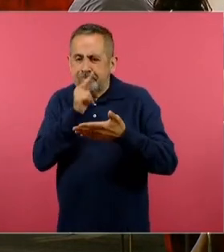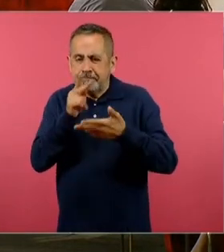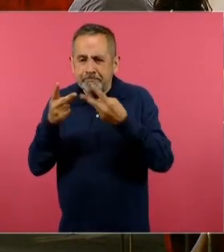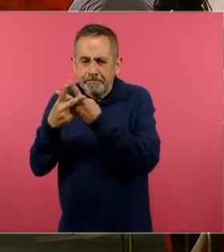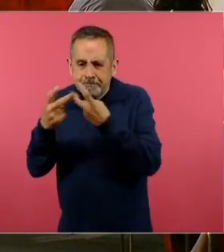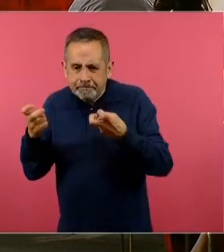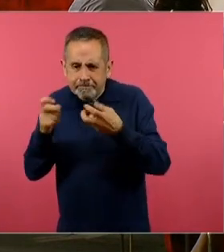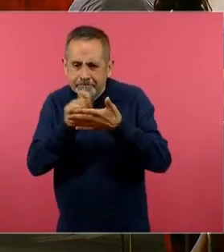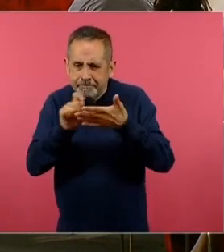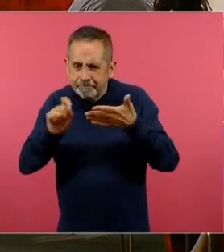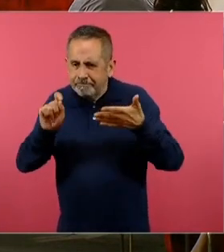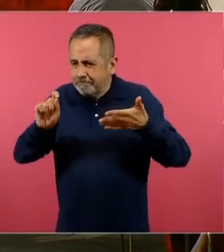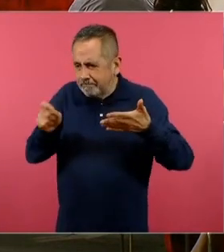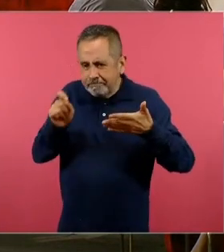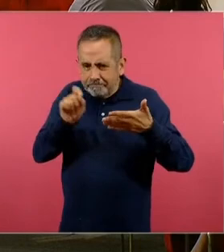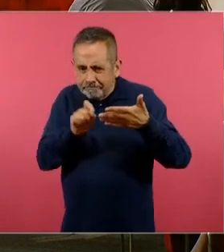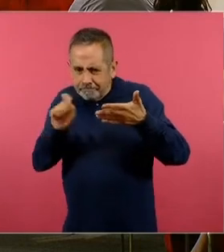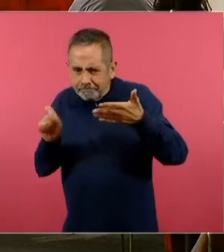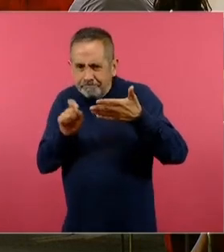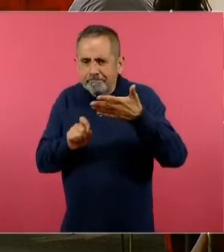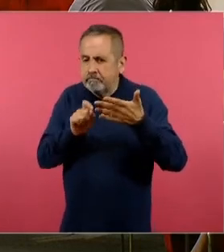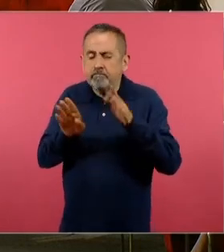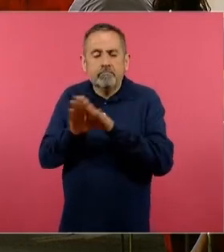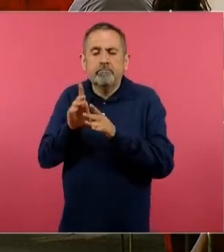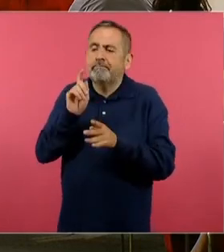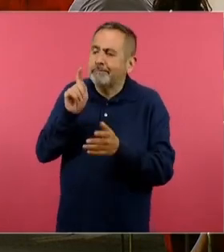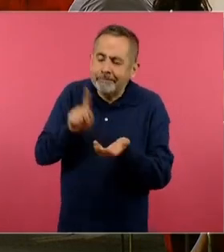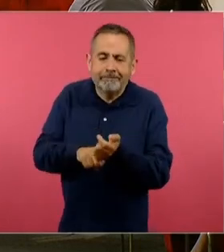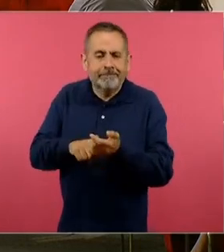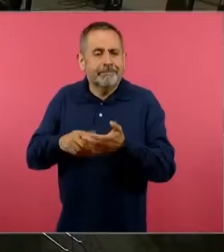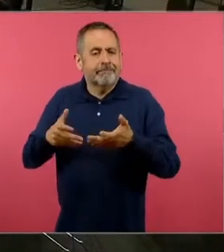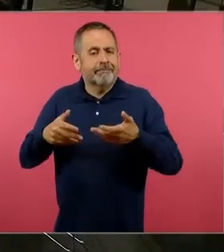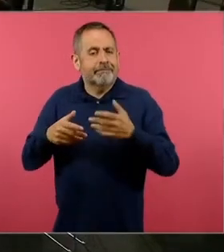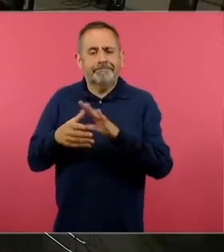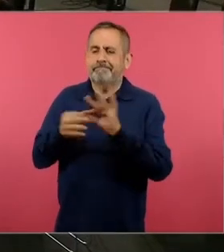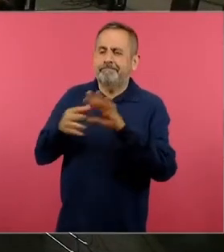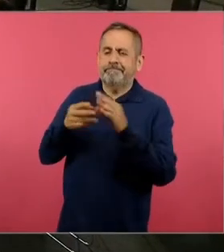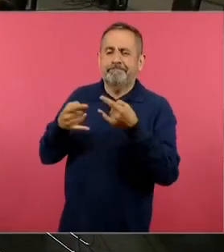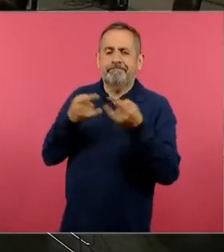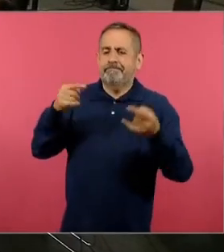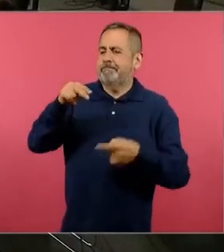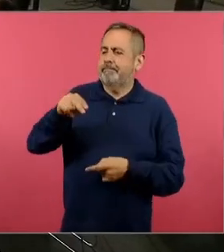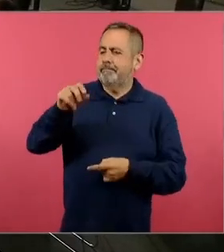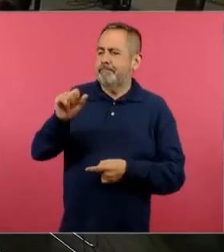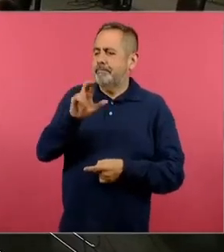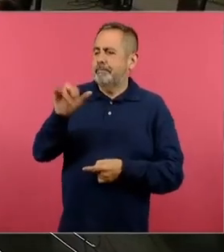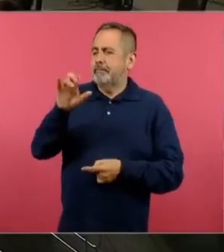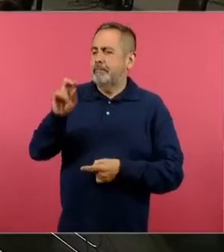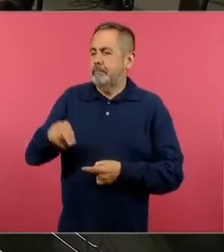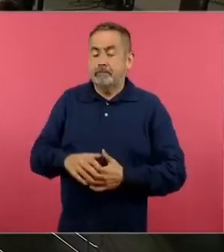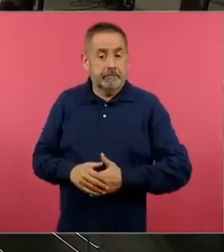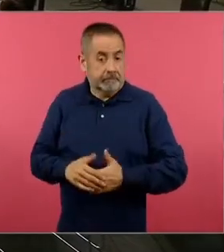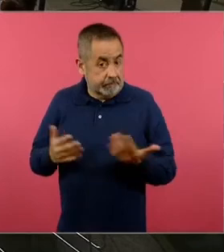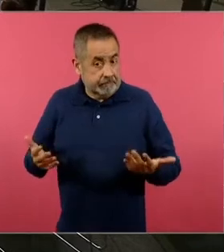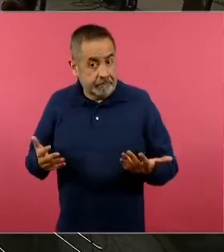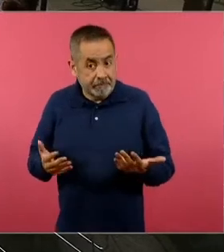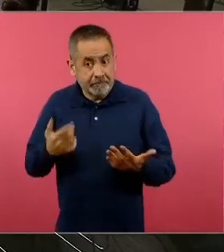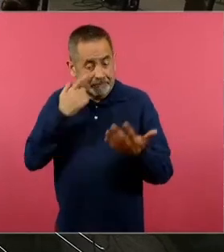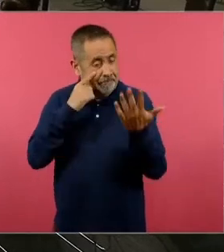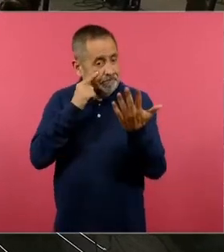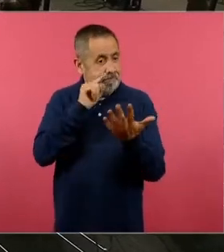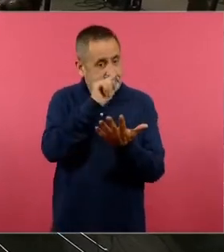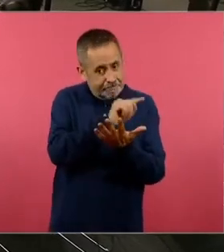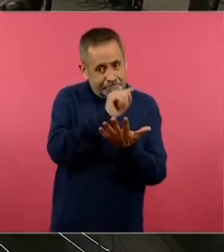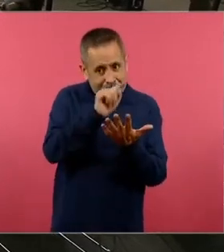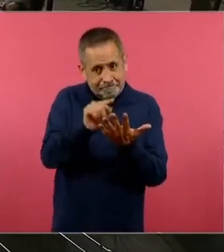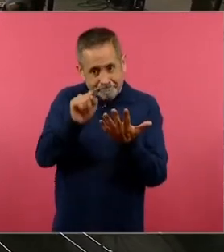este tipo o género discursivo de textos entonces como pueden observar en todos los planos hay elementos para que los maestros